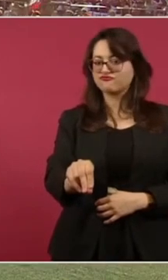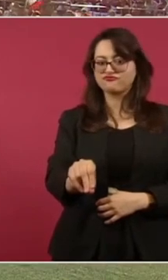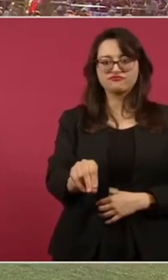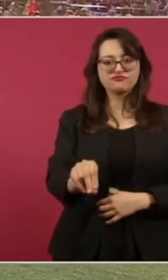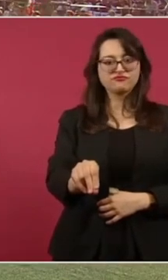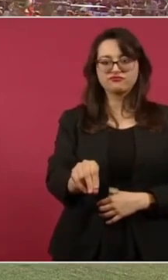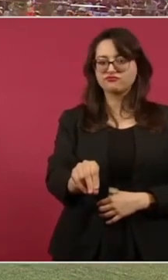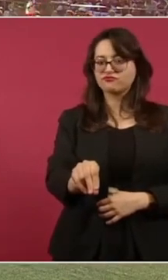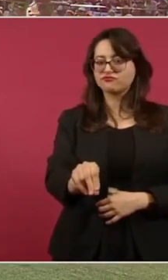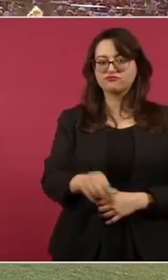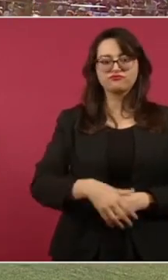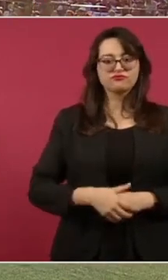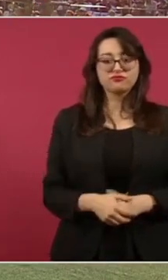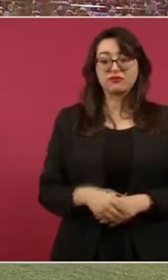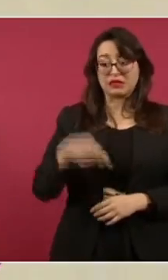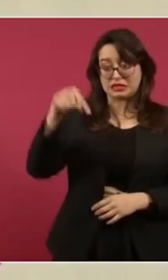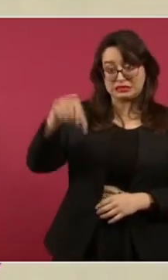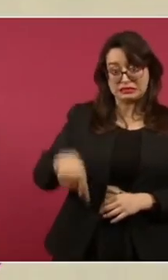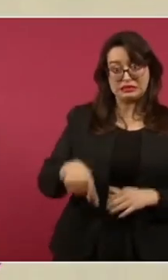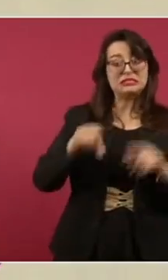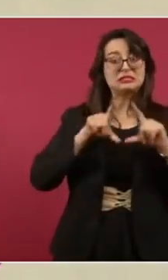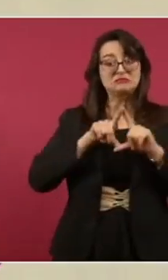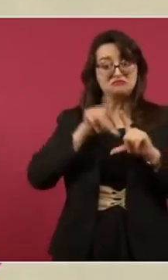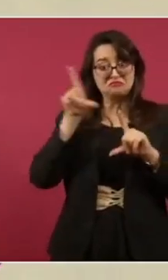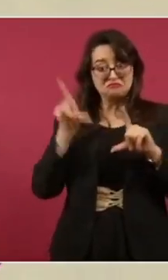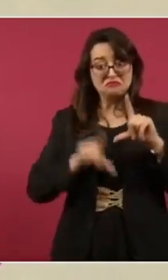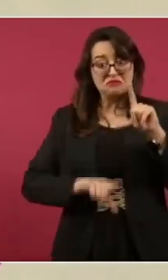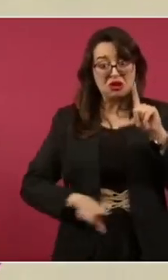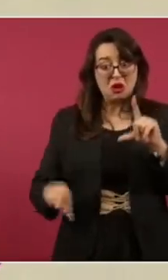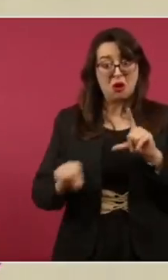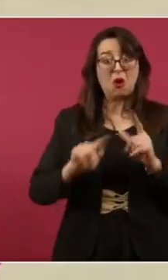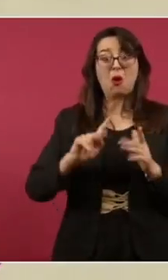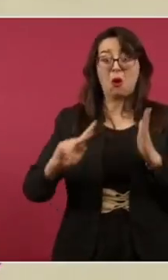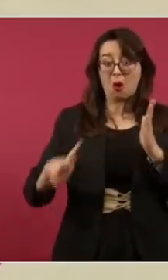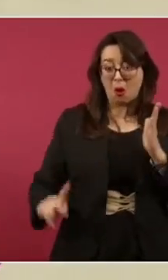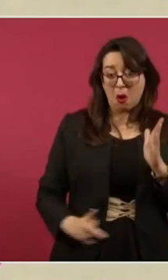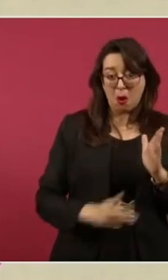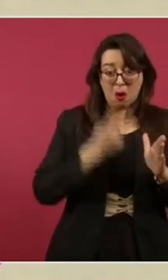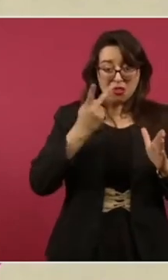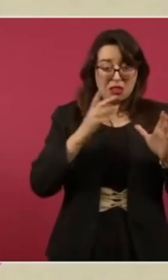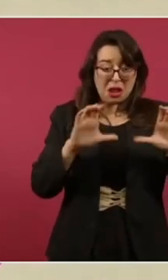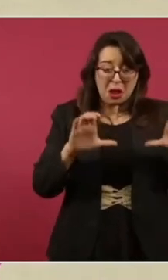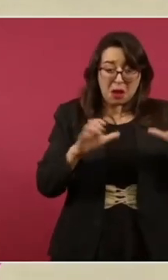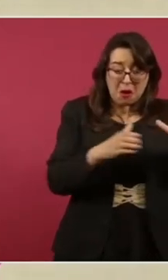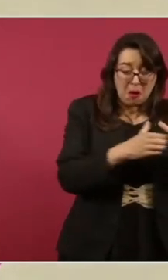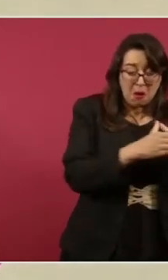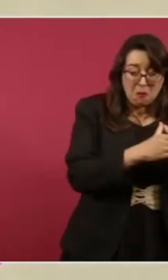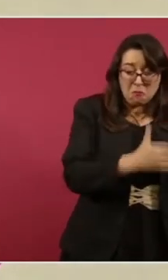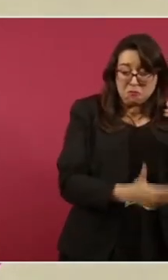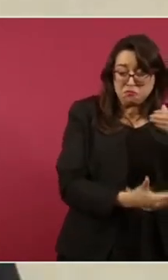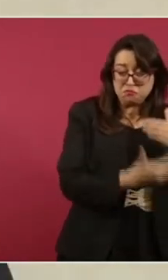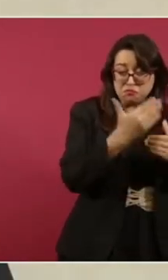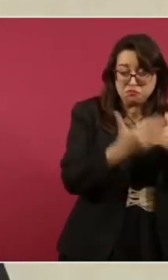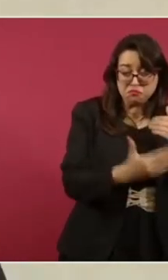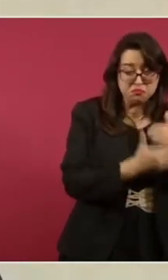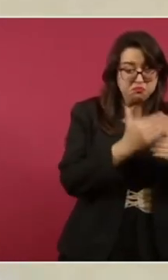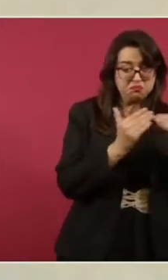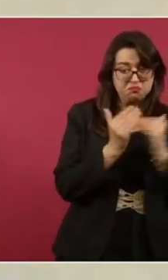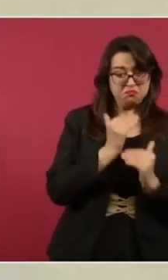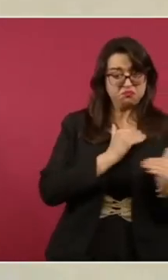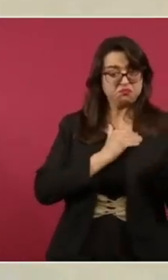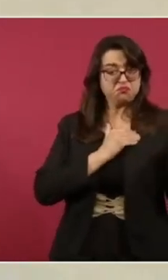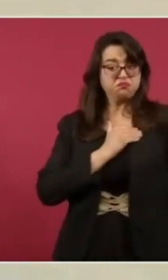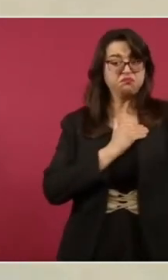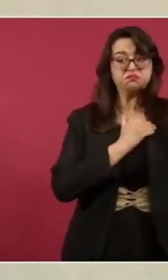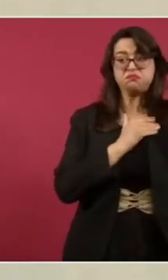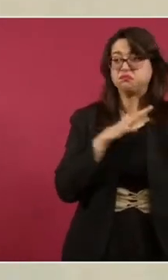que en México se imponga una minoría a costa de la humillación y